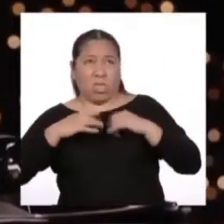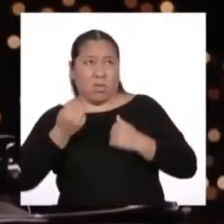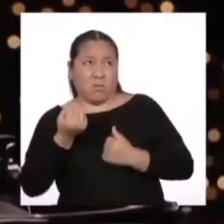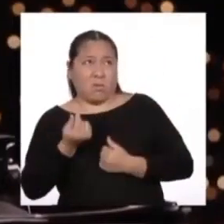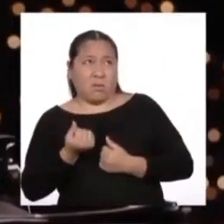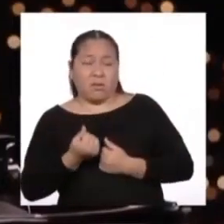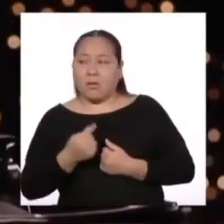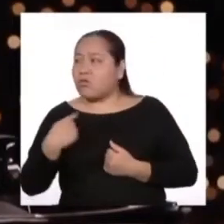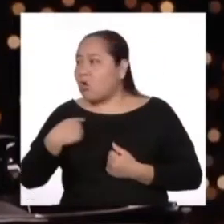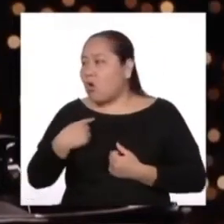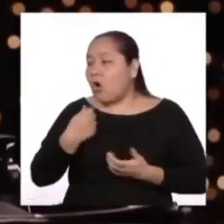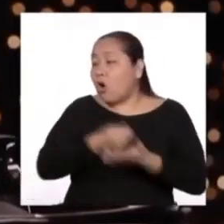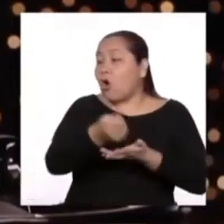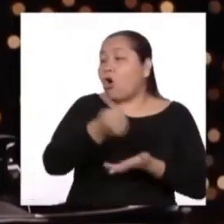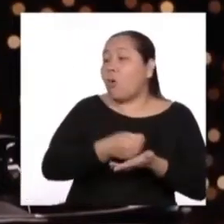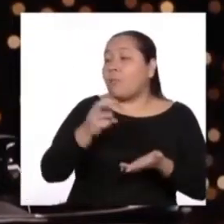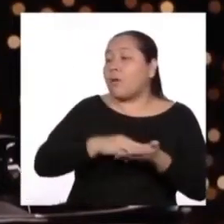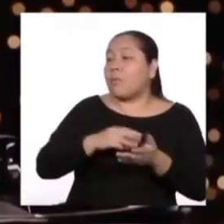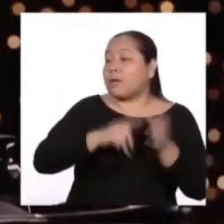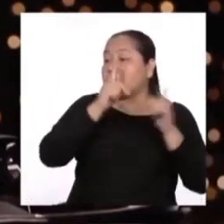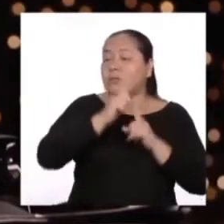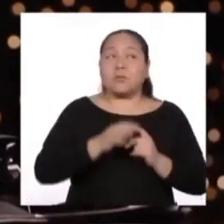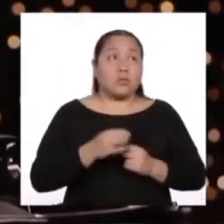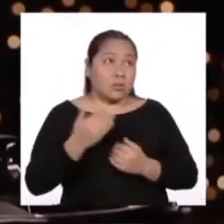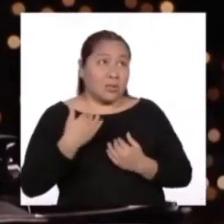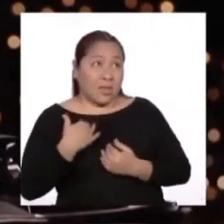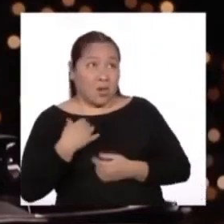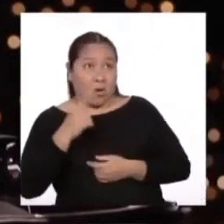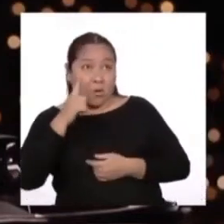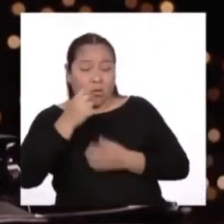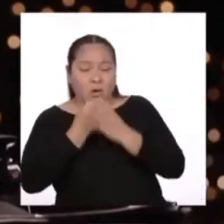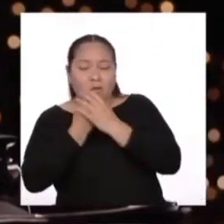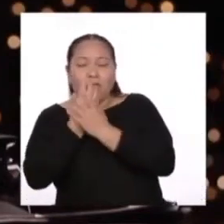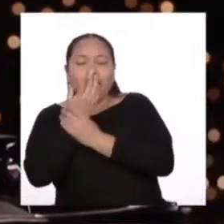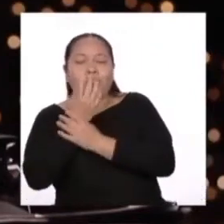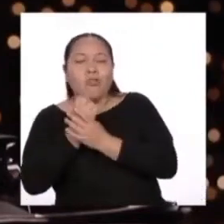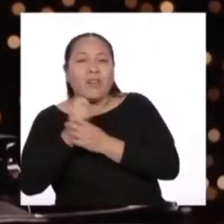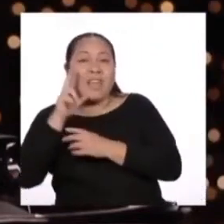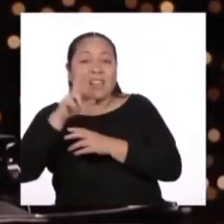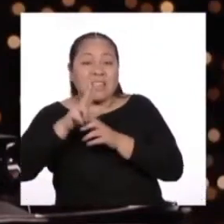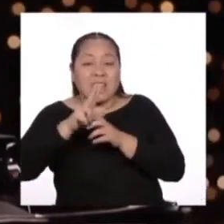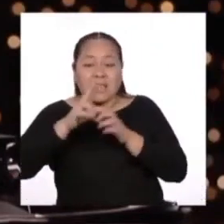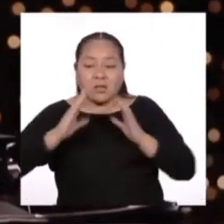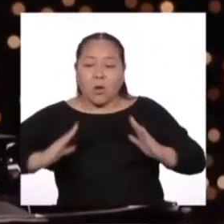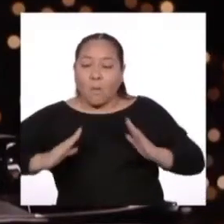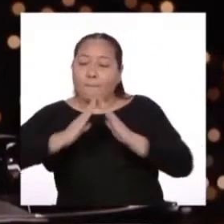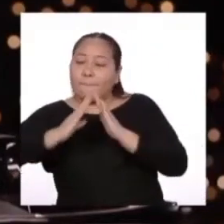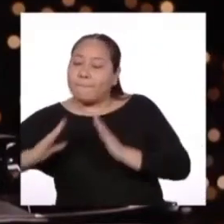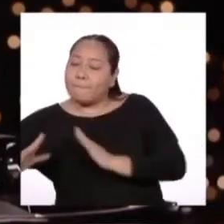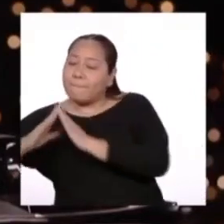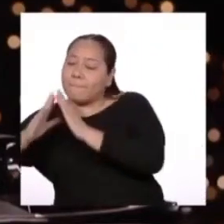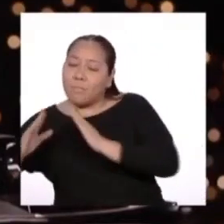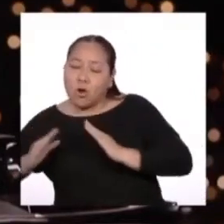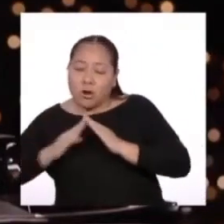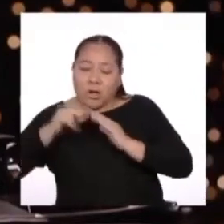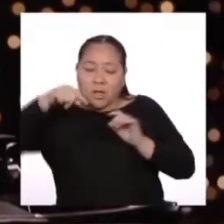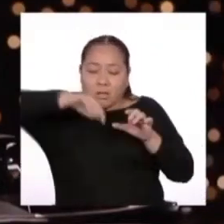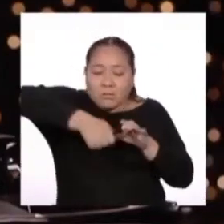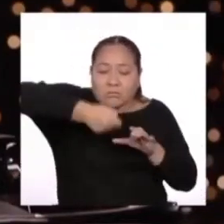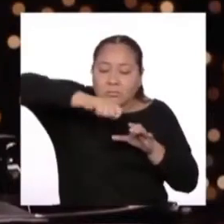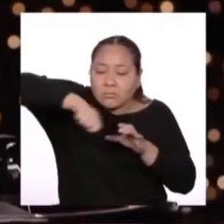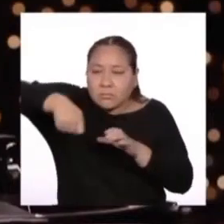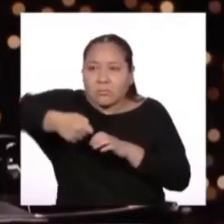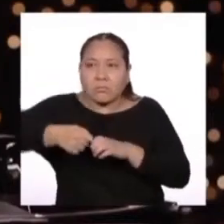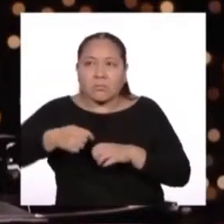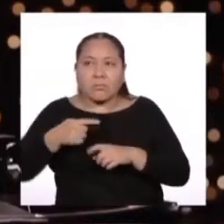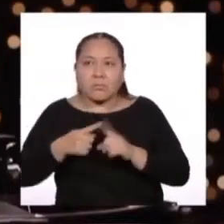haz y listo. Yo tengo una flor y tres volcanes a los que desoyino todas las semanas. Les es útil que yo las posea. Pero